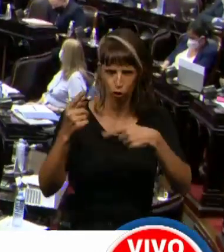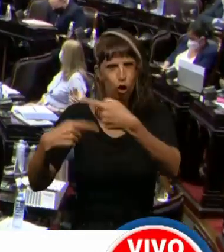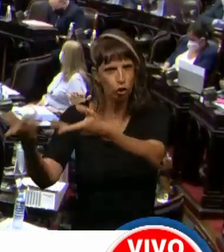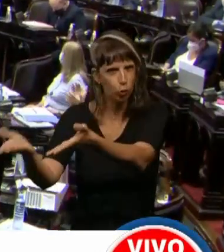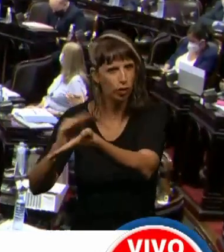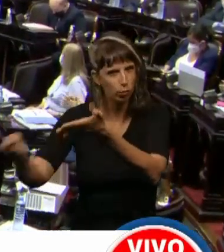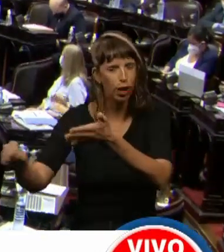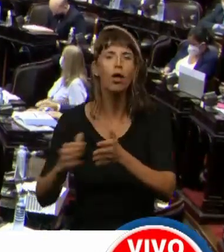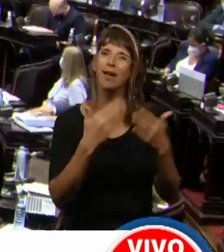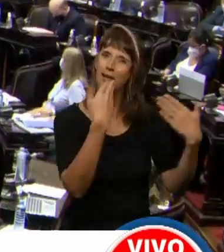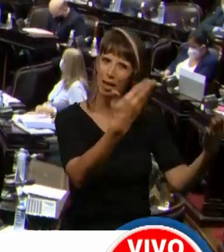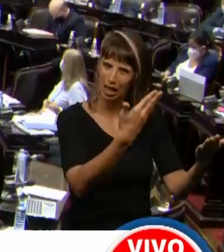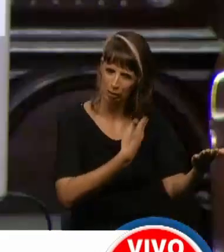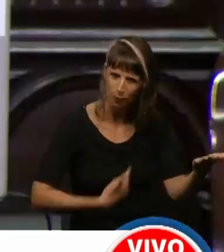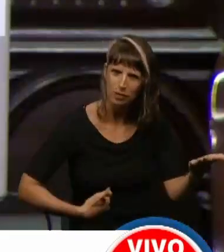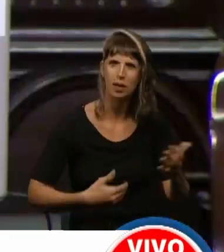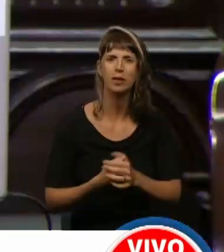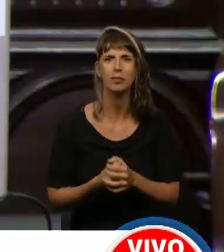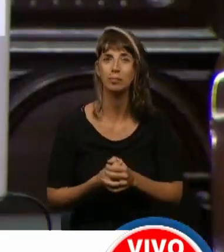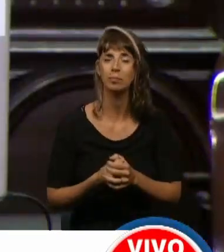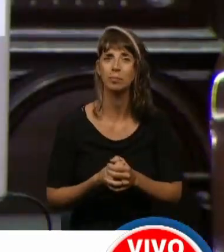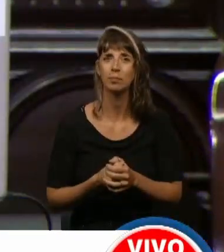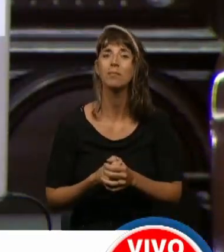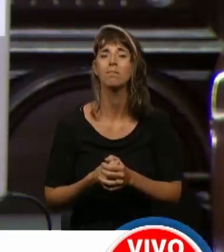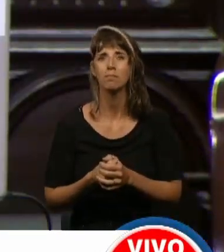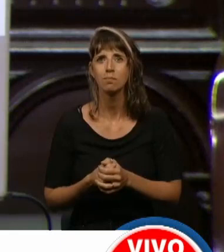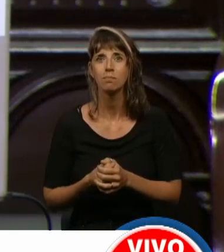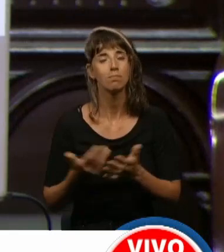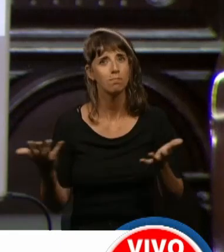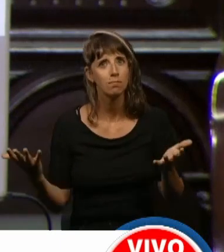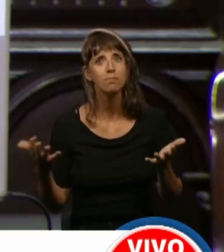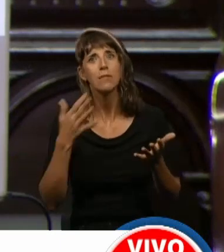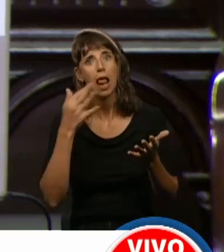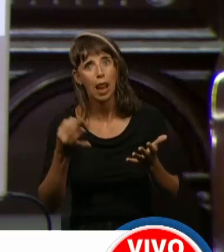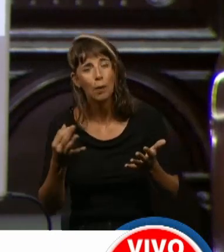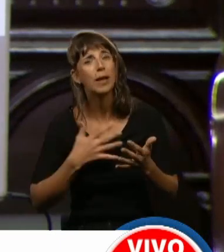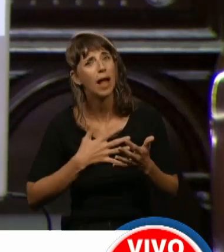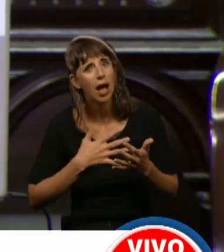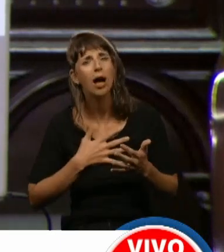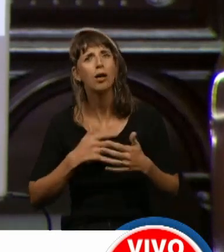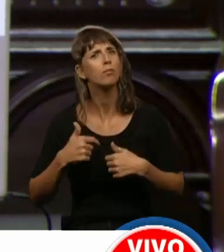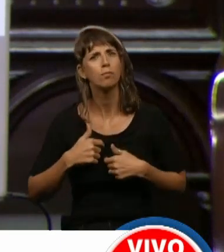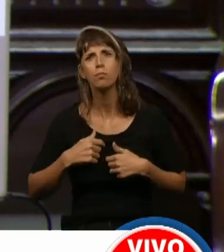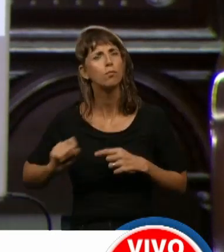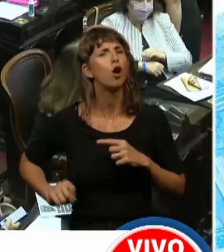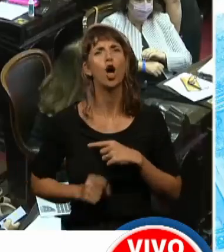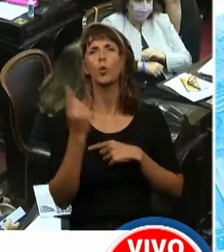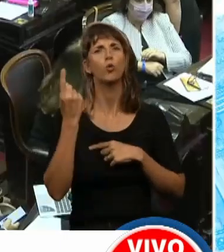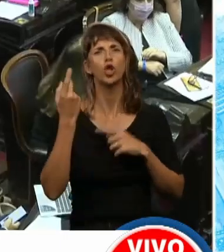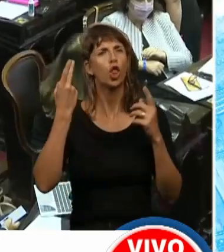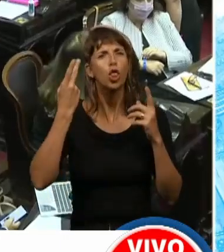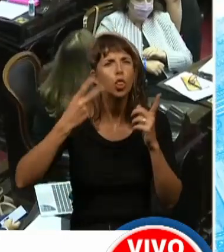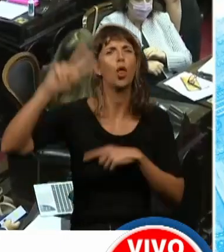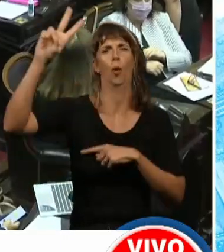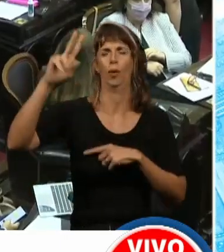Gracias, señor Presidente. La verdad que me da más orgullo destacar la imagen